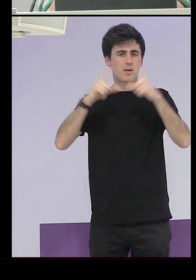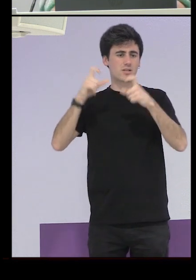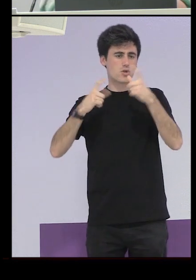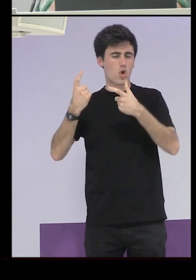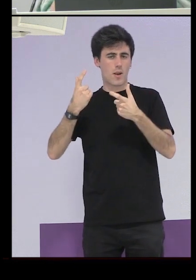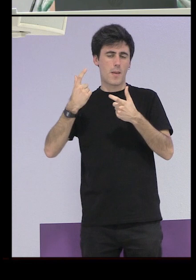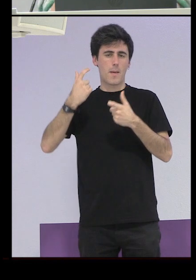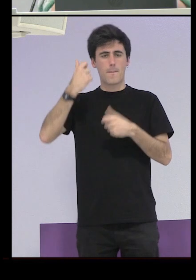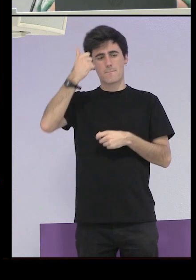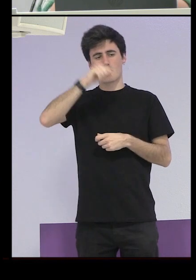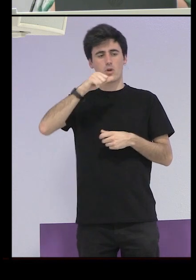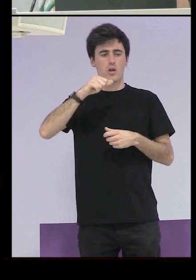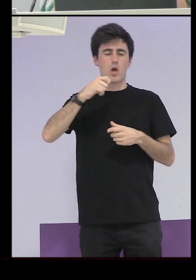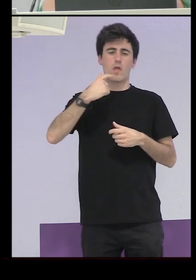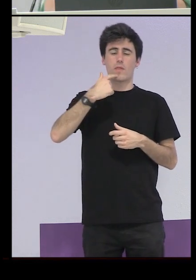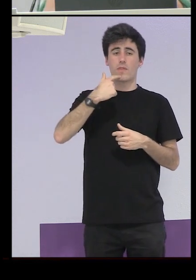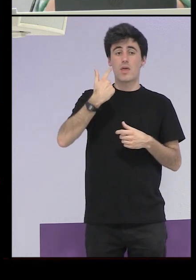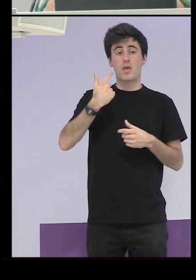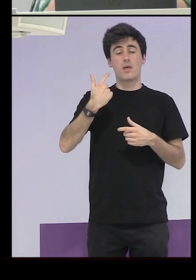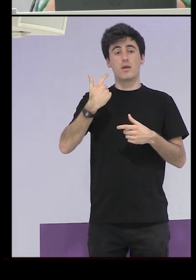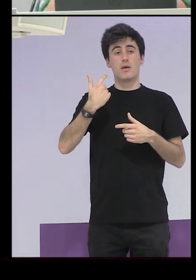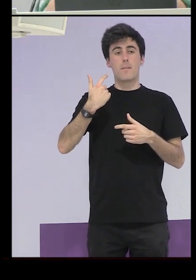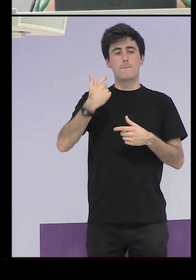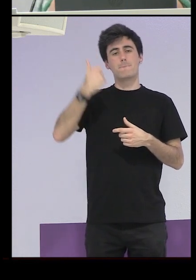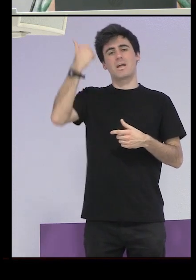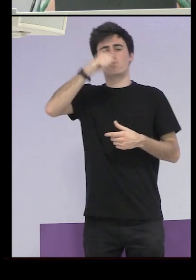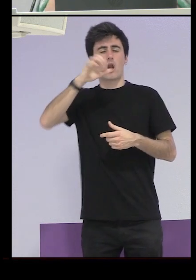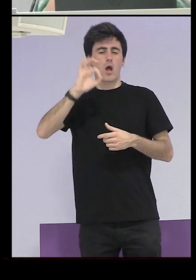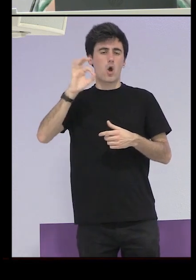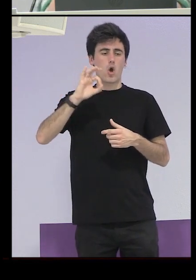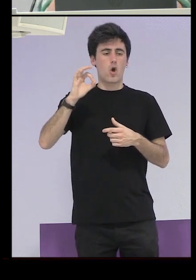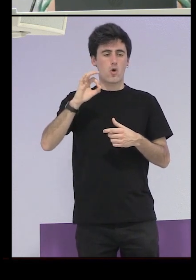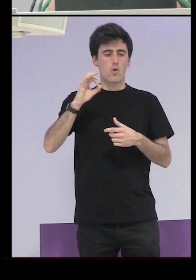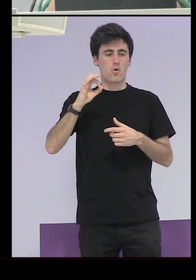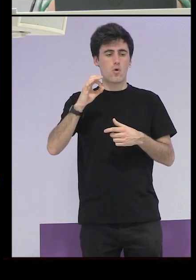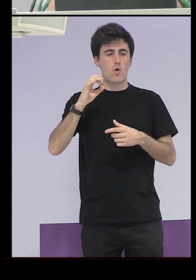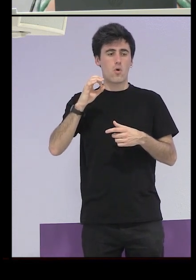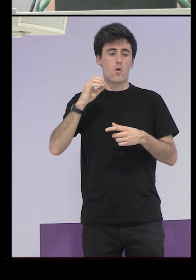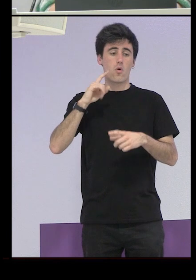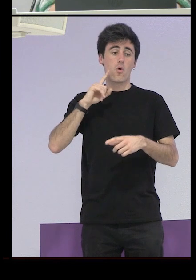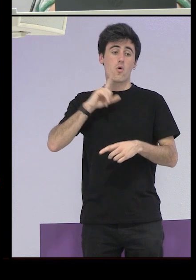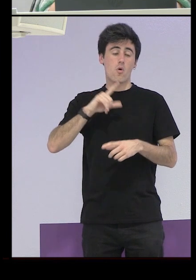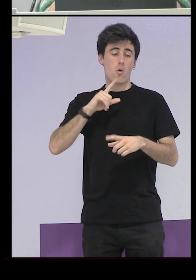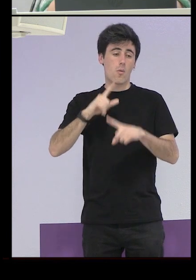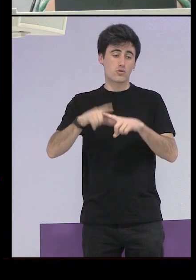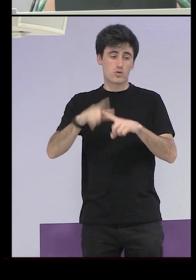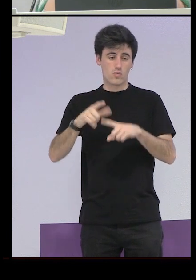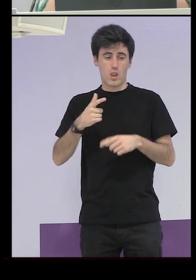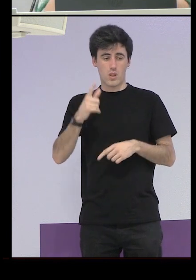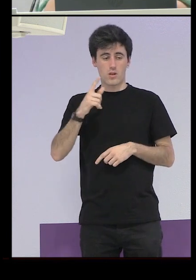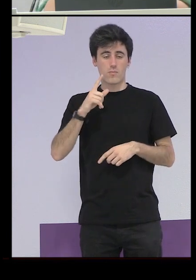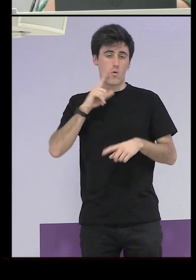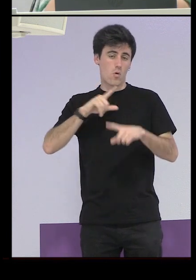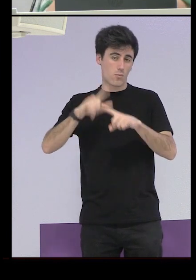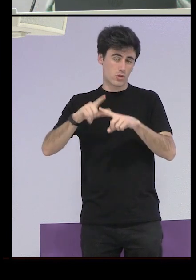machorra y posible homosexual y cosas así las mandaban ni siquiera las querían en el patronato y las mandaban directamente a centros psiquiátricos